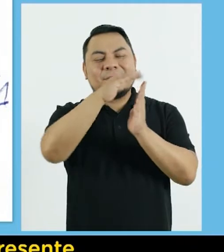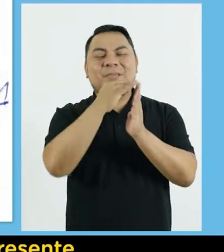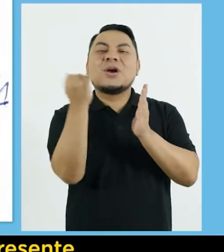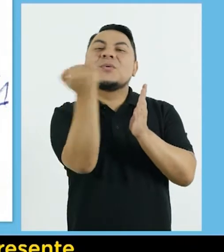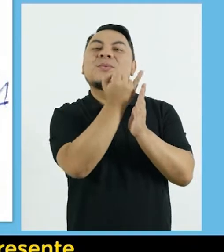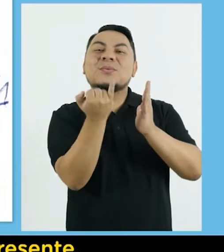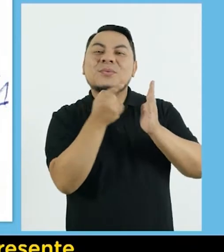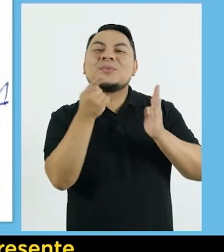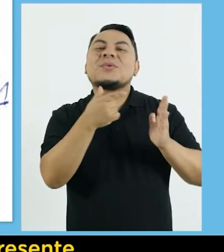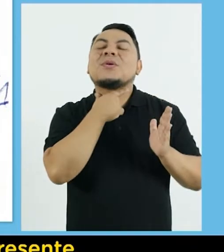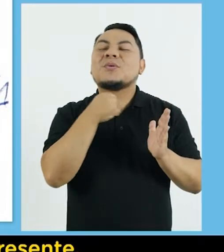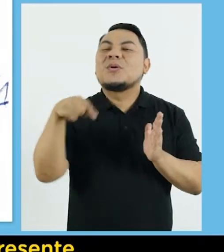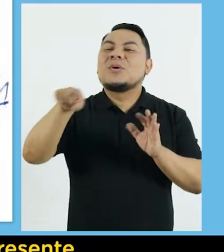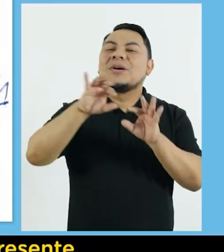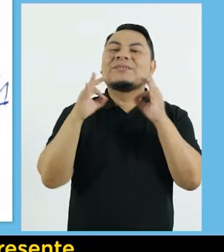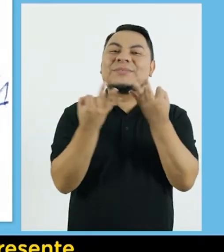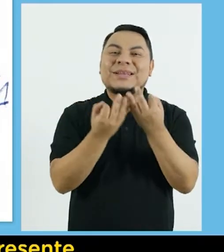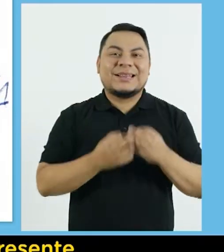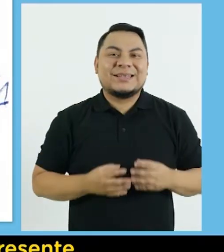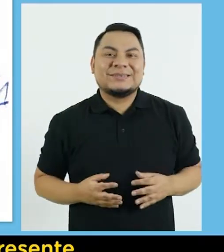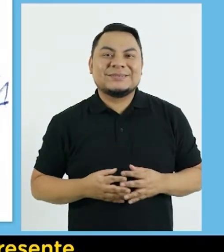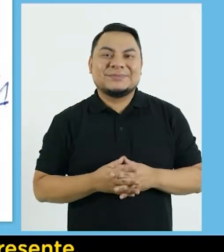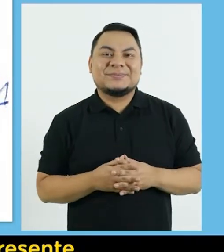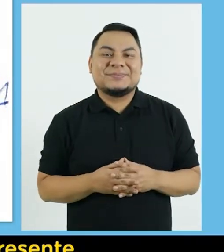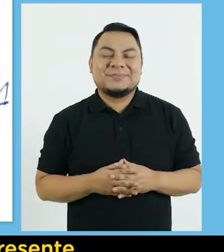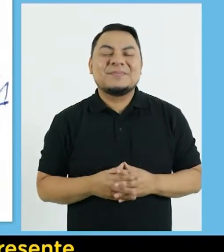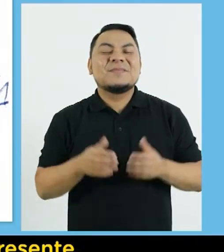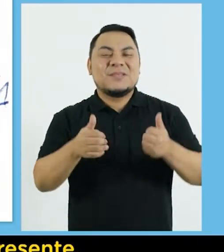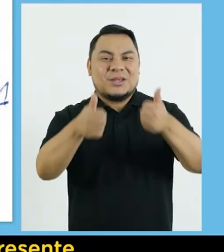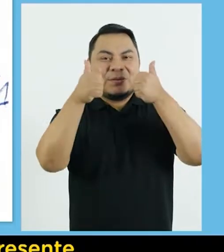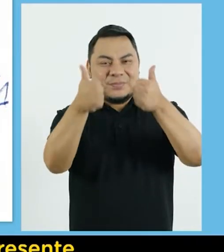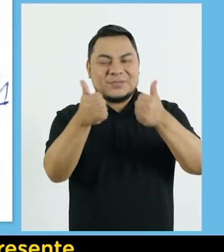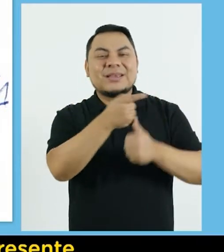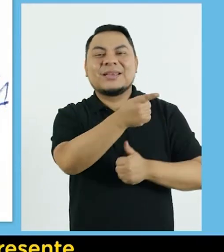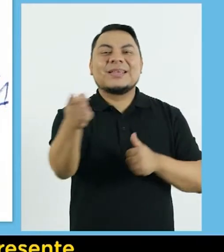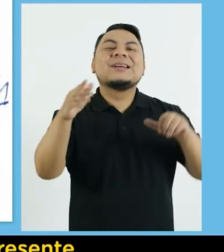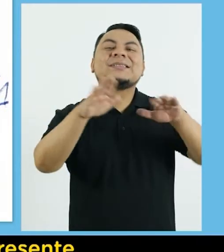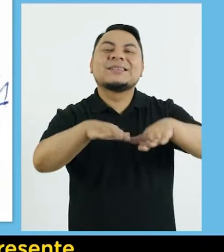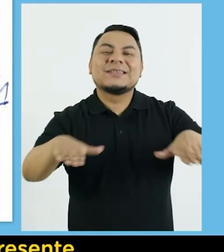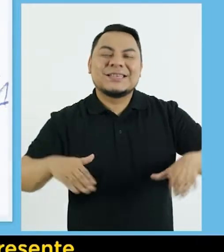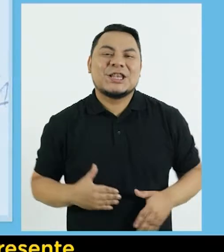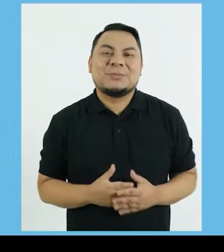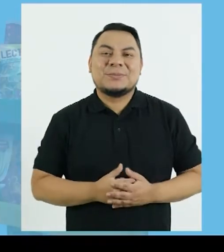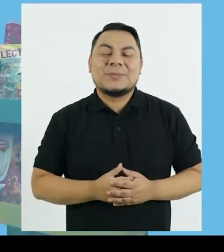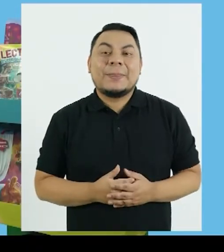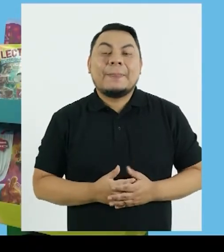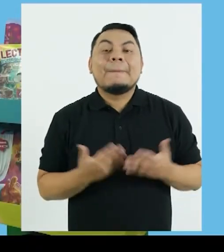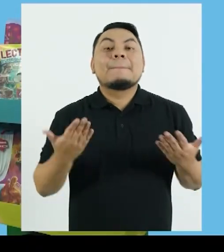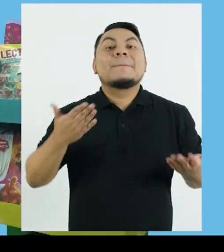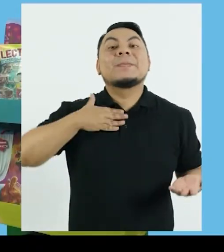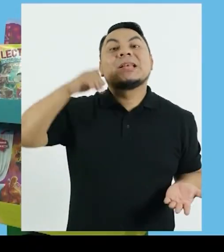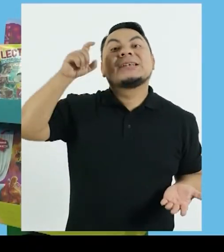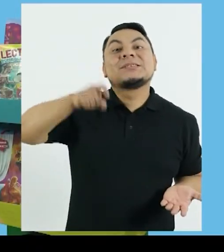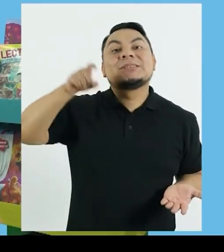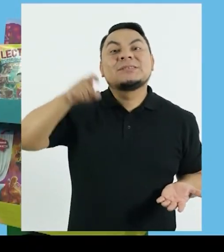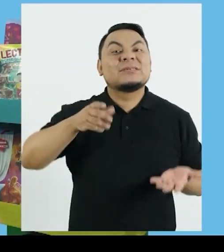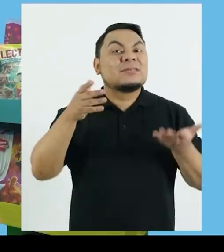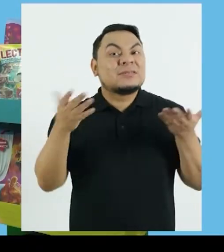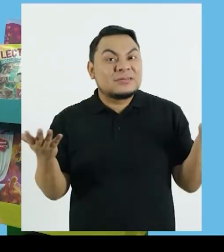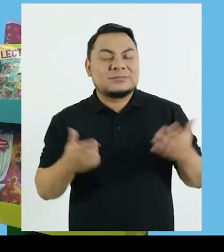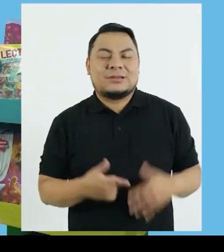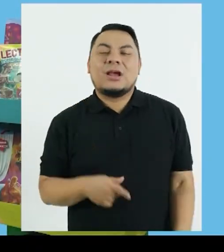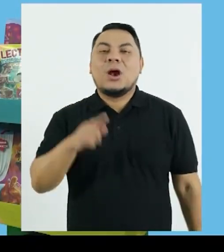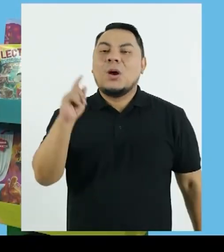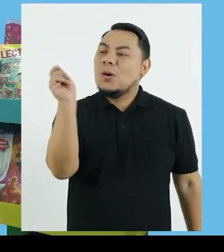crear y pintar un dibujo que los represente Muy bien bien, niñas